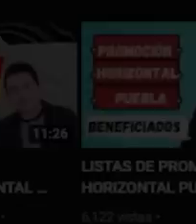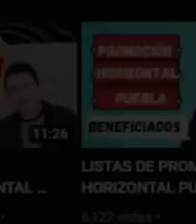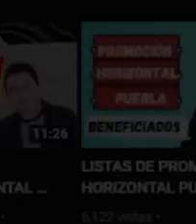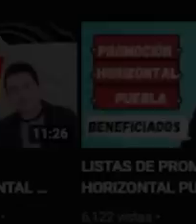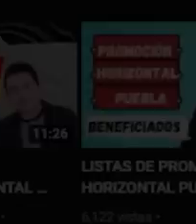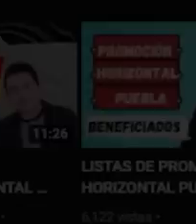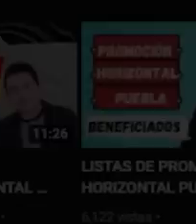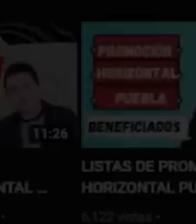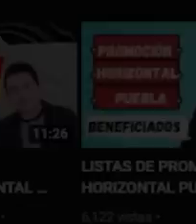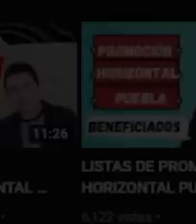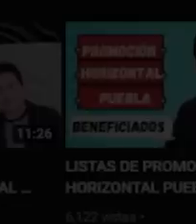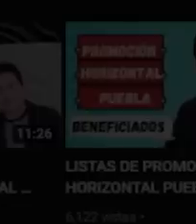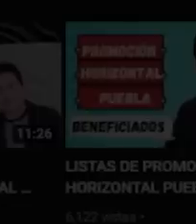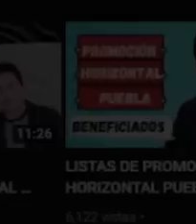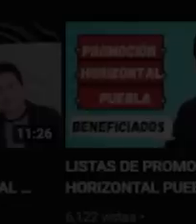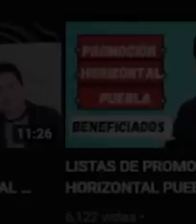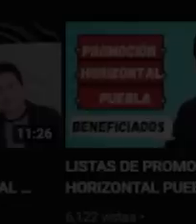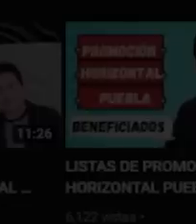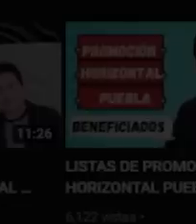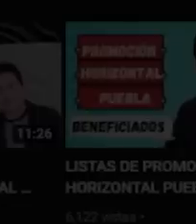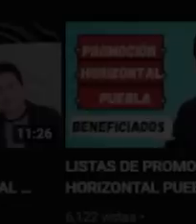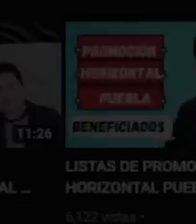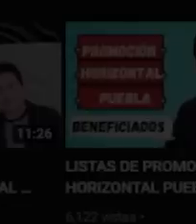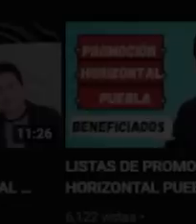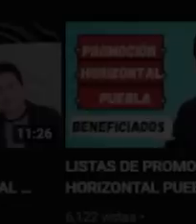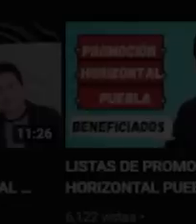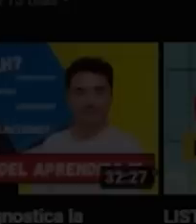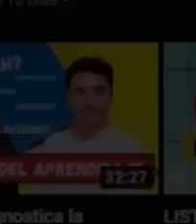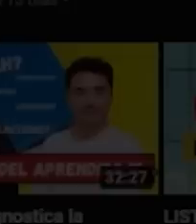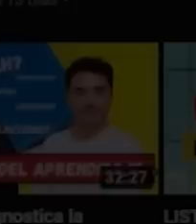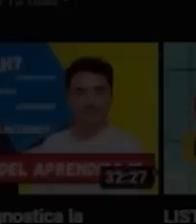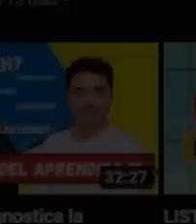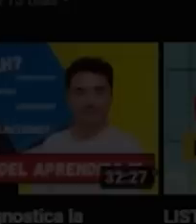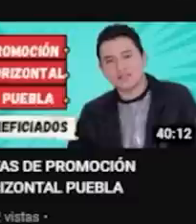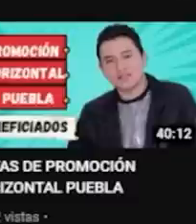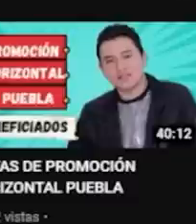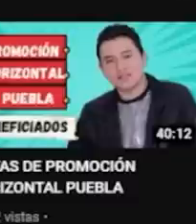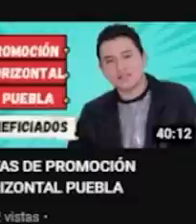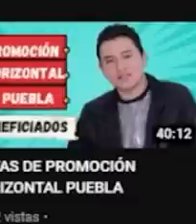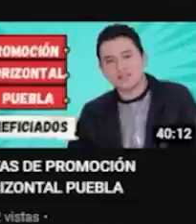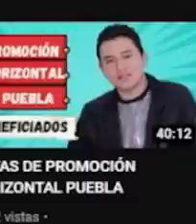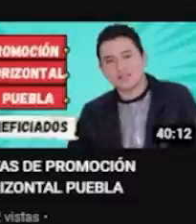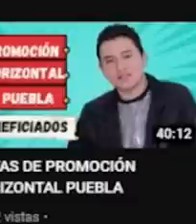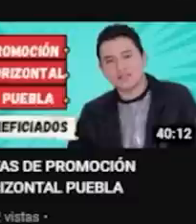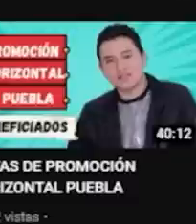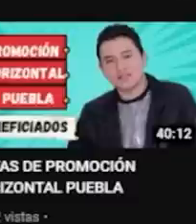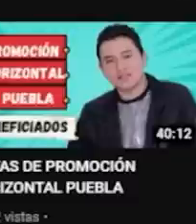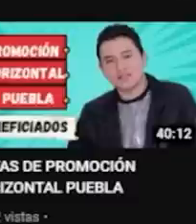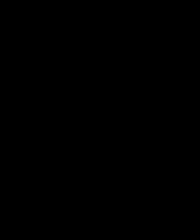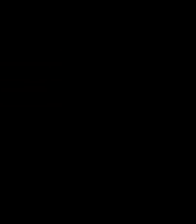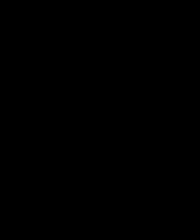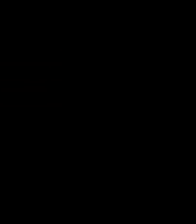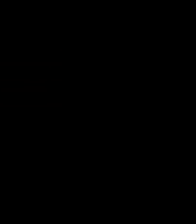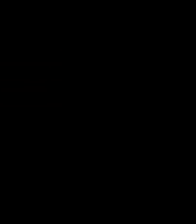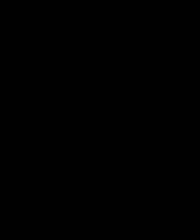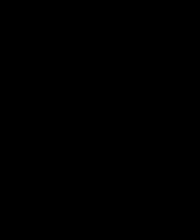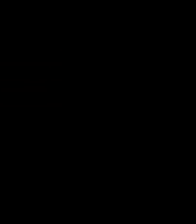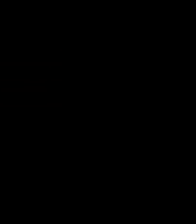escoge el nivel que más prefieras. Selecciona tu forma de pago y listo, así de fácil. Recuerda, juntos por una mejor educación.